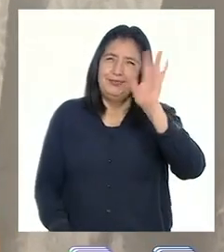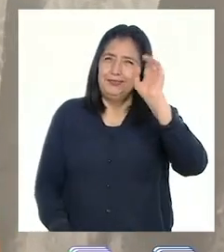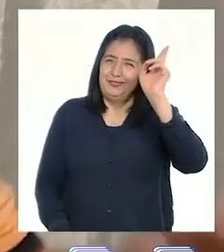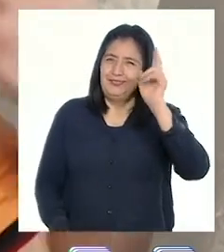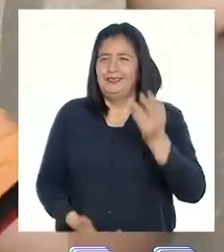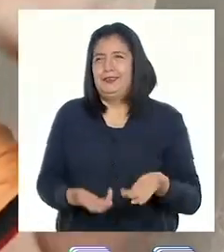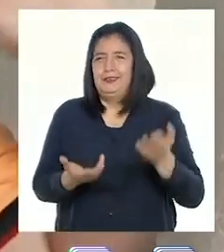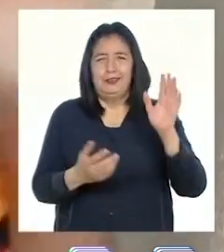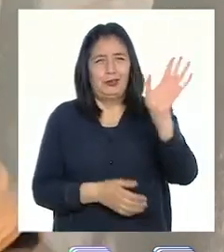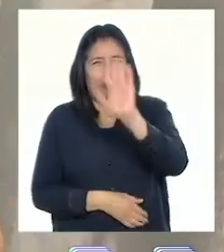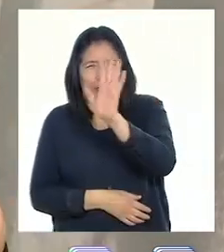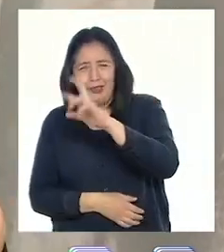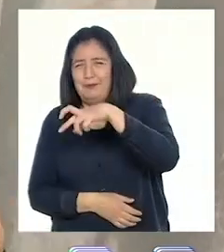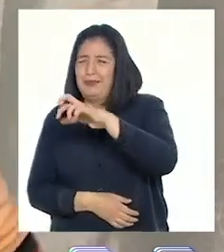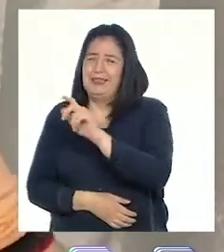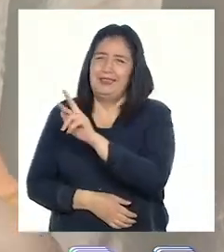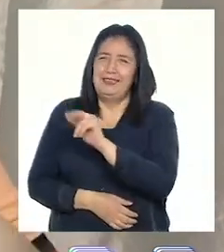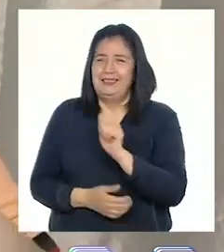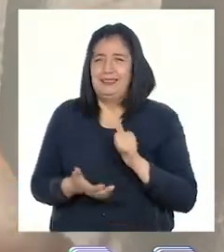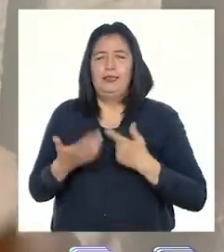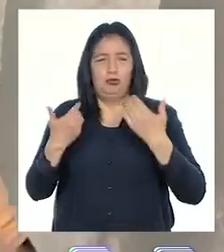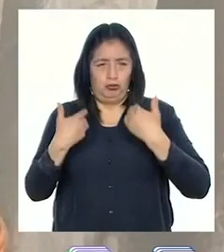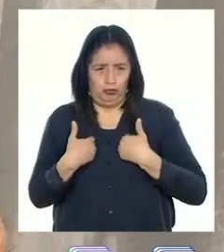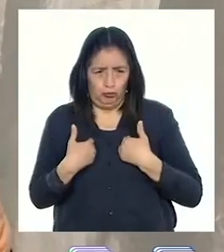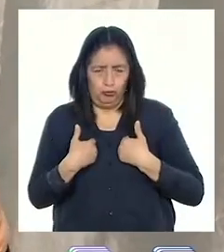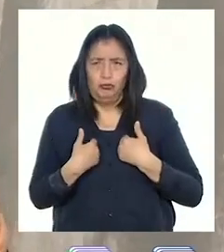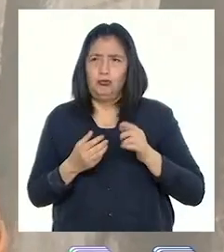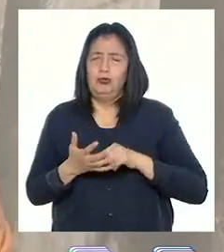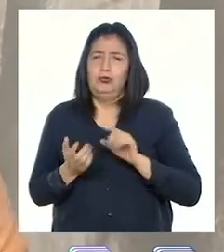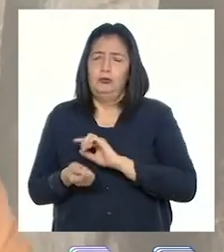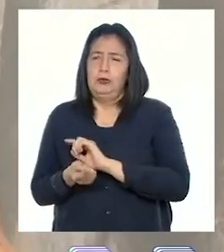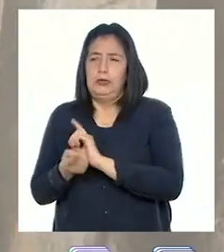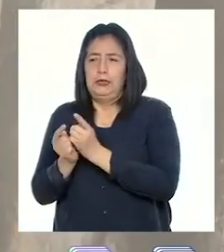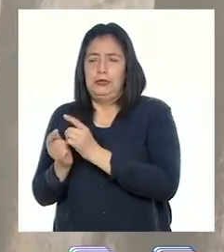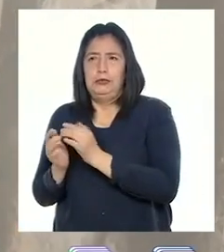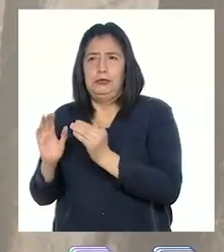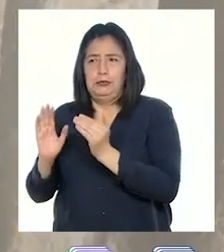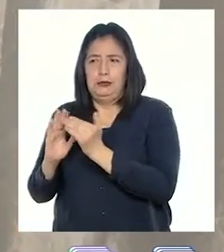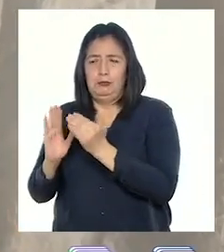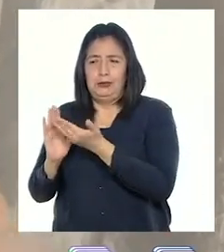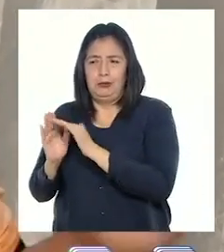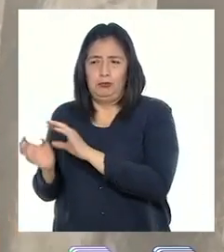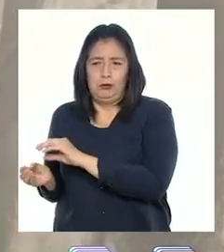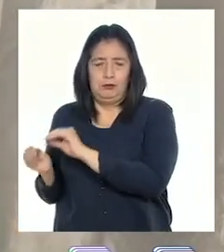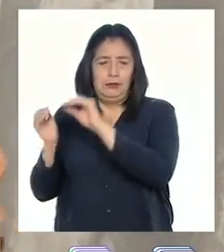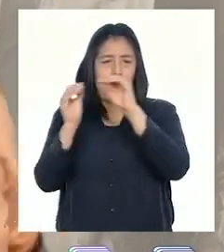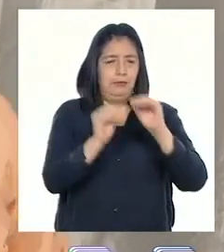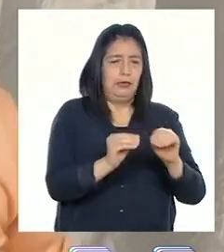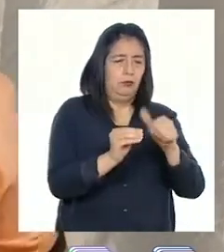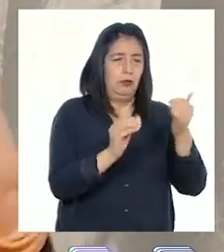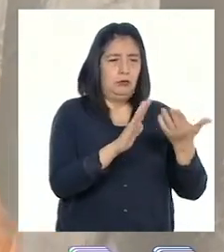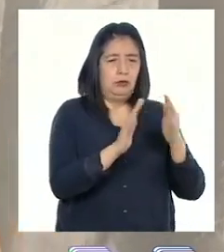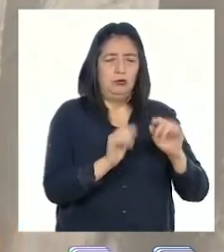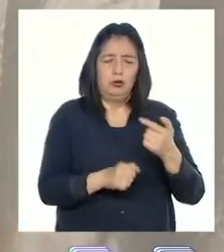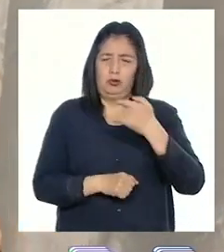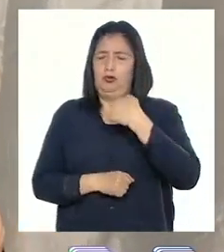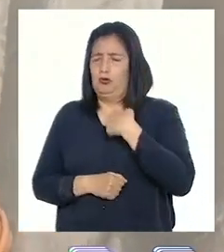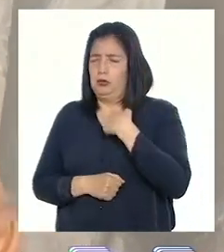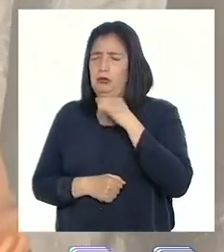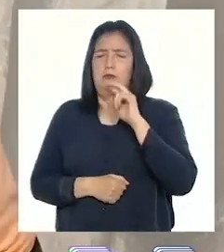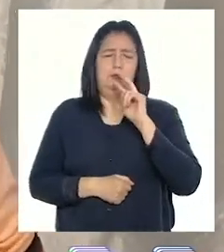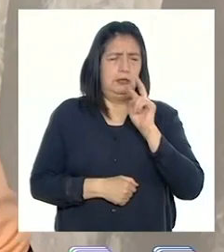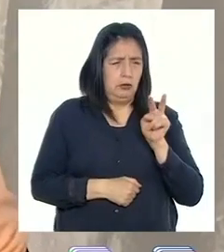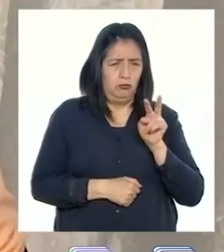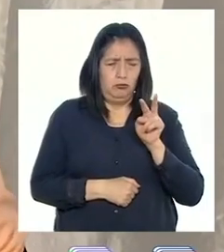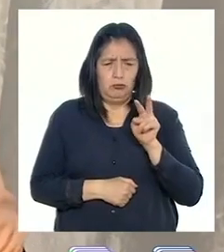profesor. Hola, Patricia. Yo que me he mudado de una ciudad a otra, he podido